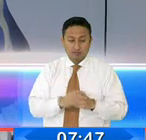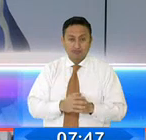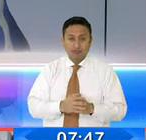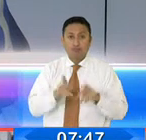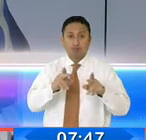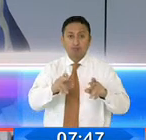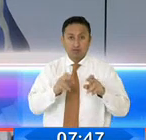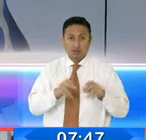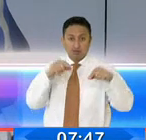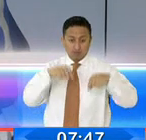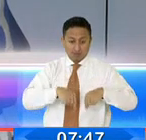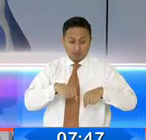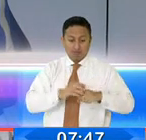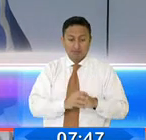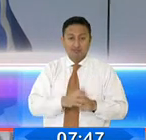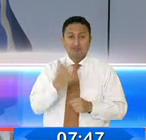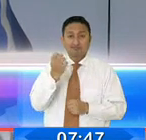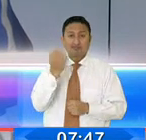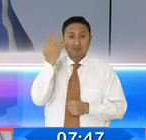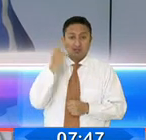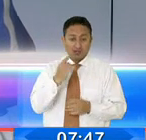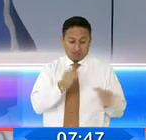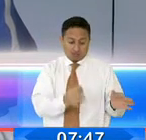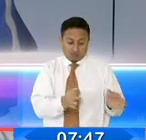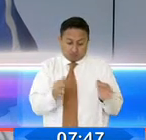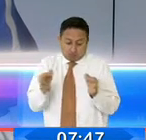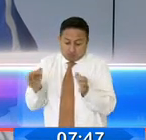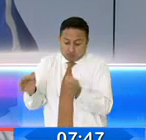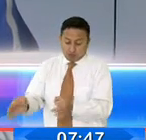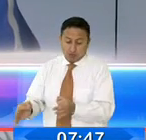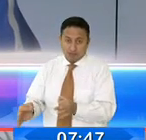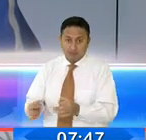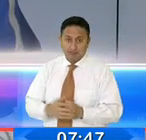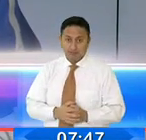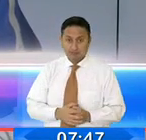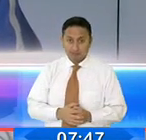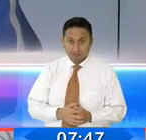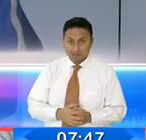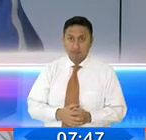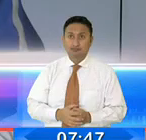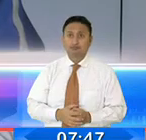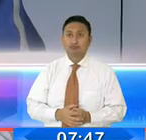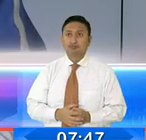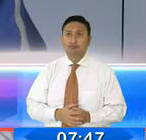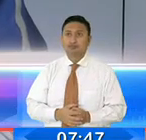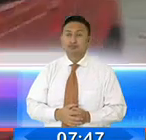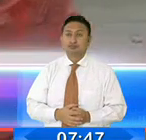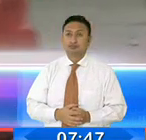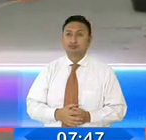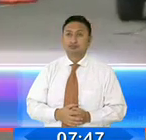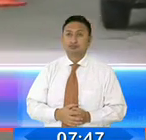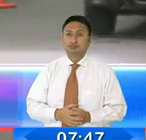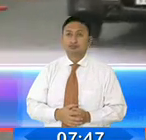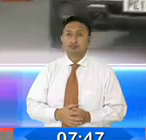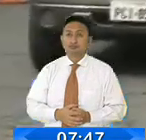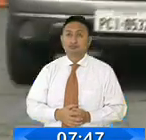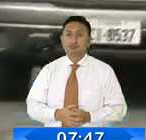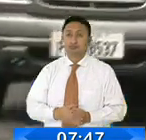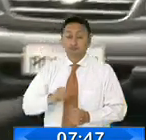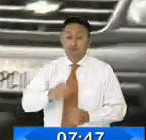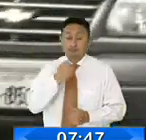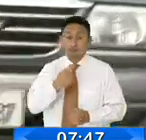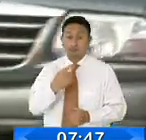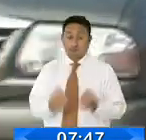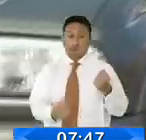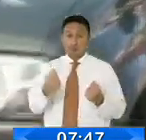la vigencia de los salvoconductos que pidió el gobierno nacional hasta el 15 de noviembre. En este marco informaron que los